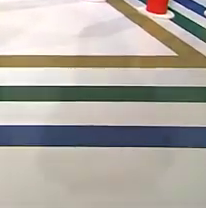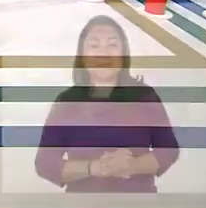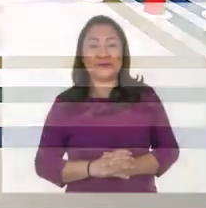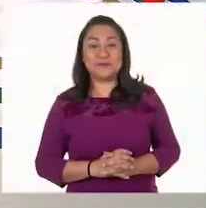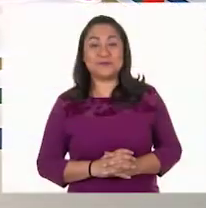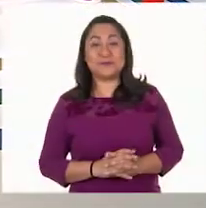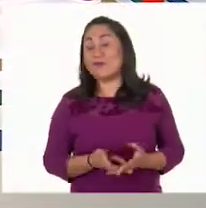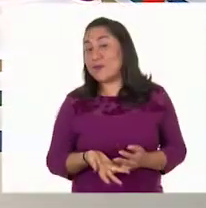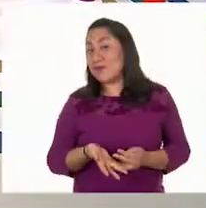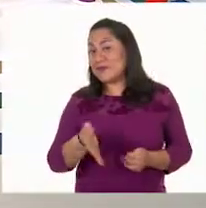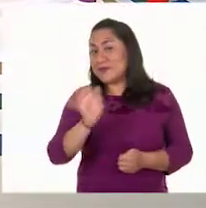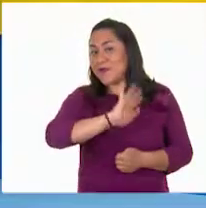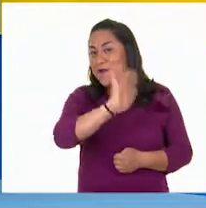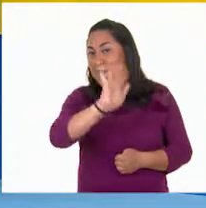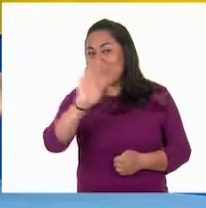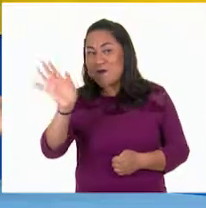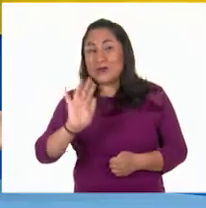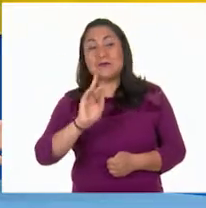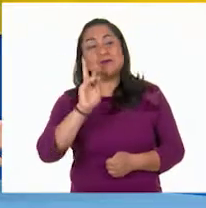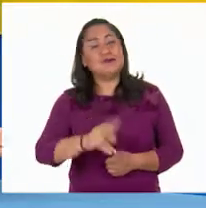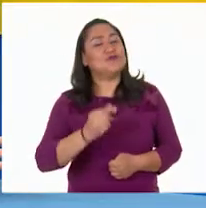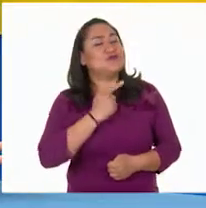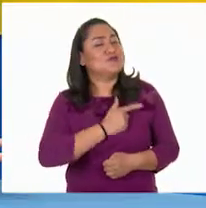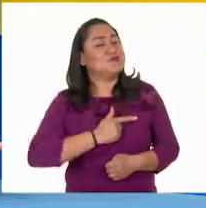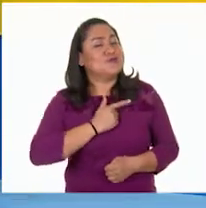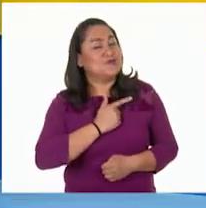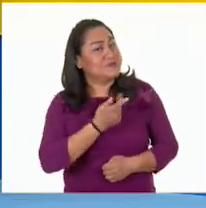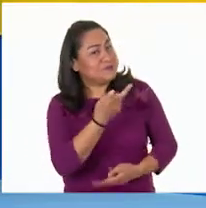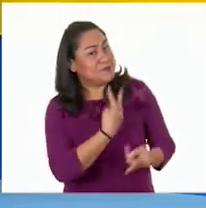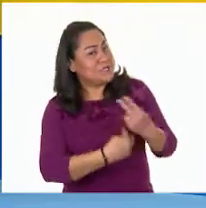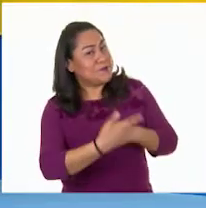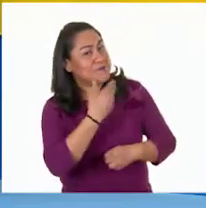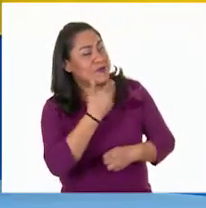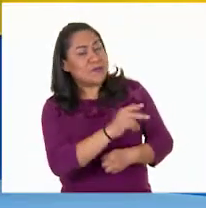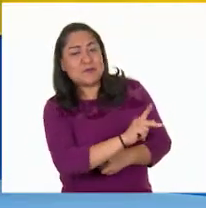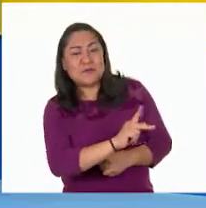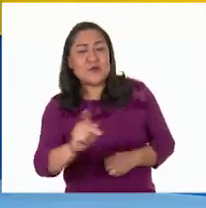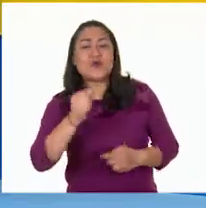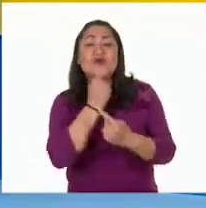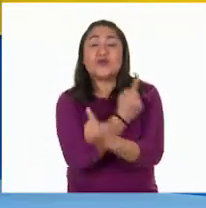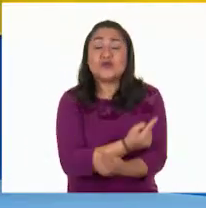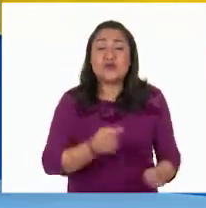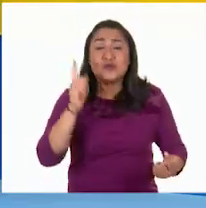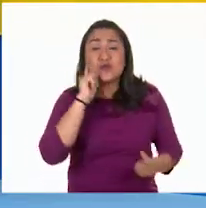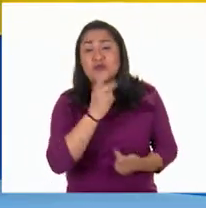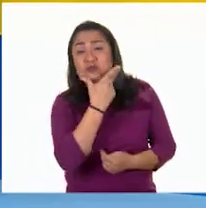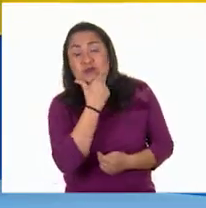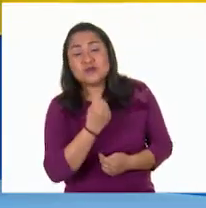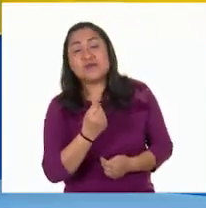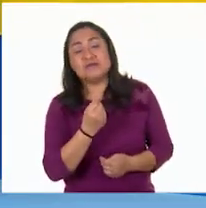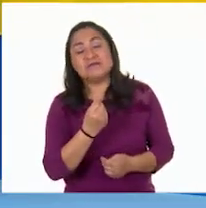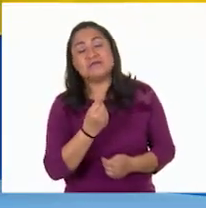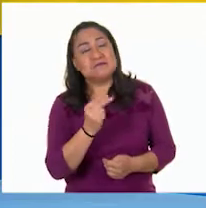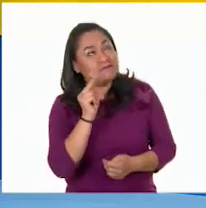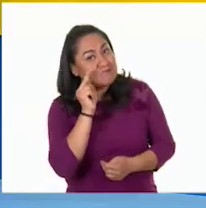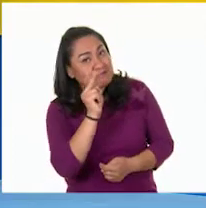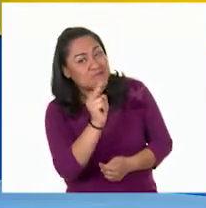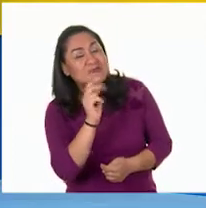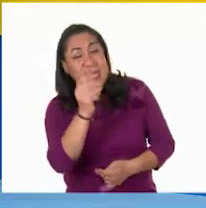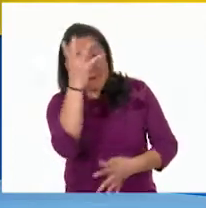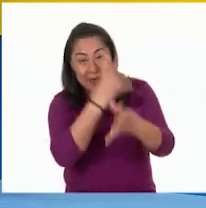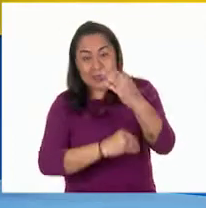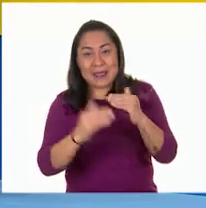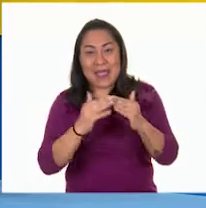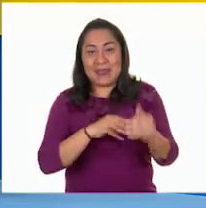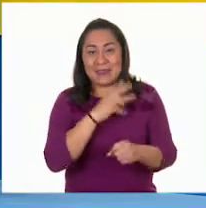Hola, me da mucho gusto darle la bienvenida a todos los niños y a todas las niñas que nos siguen en Aprende en Casa 3,